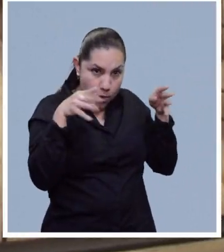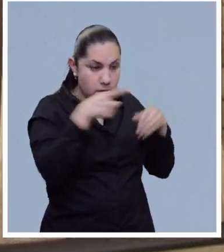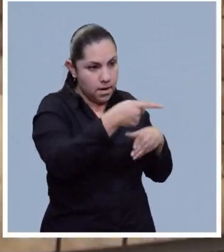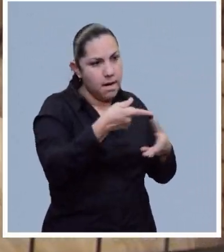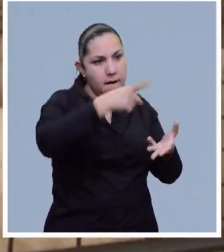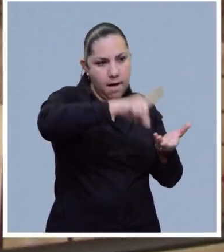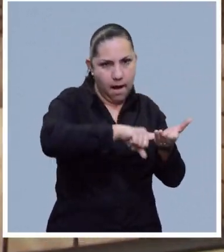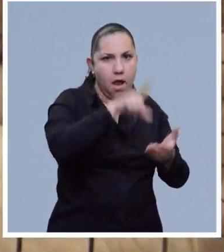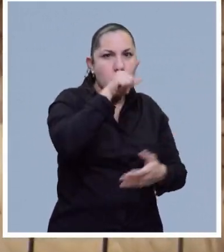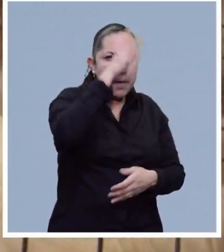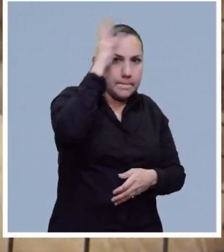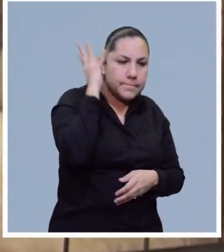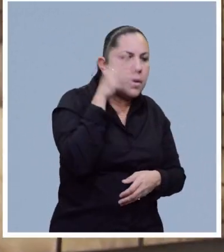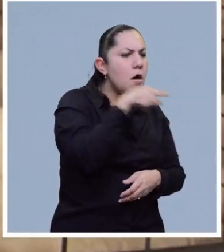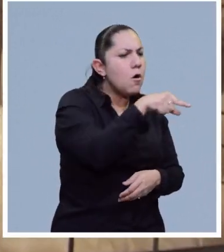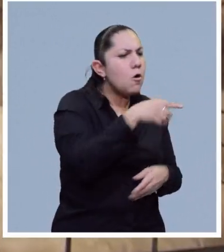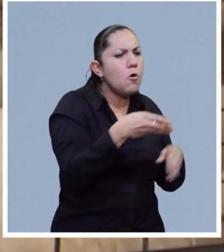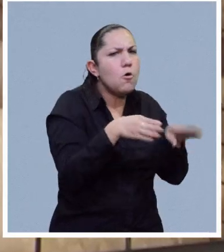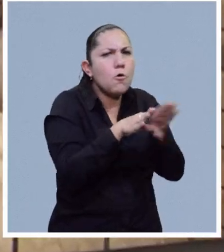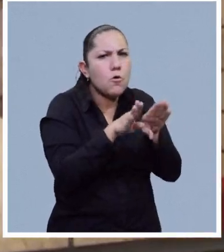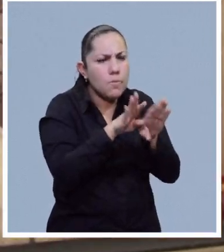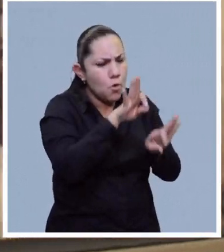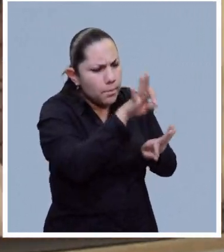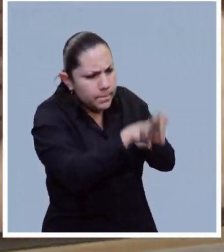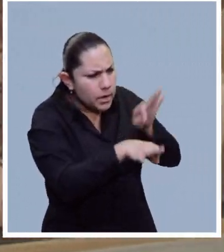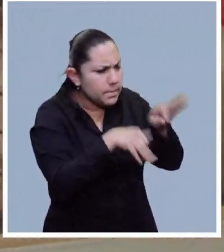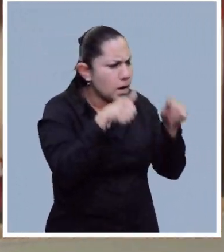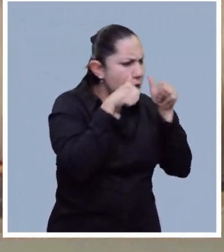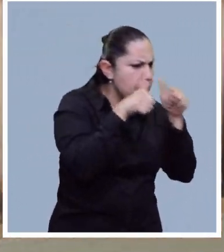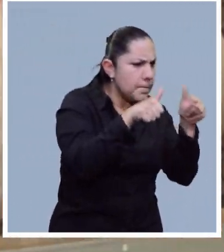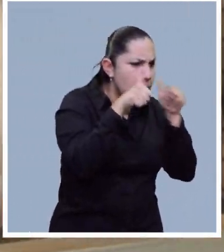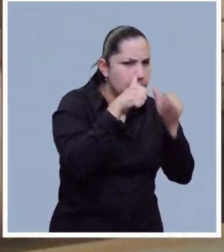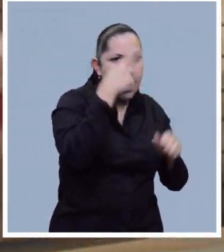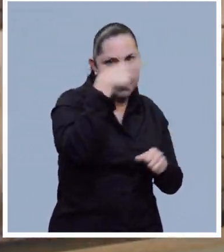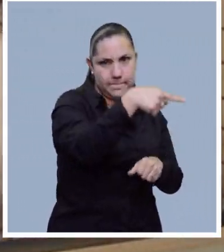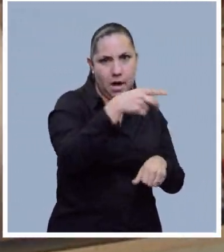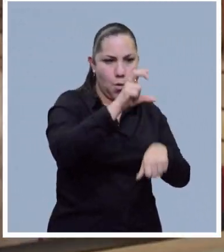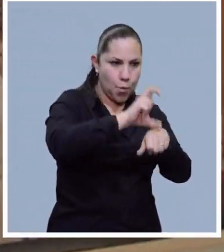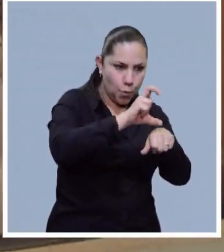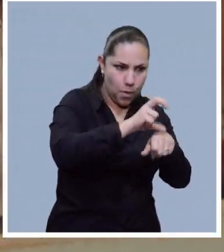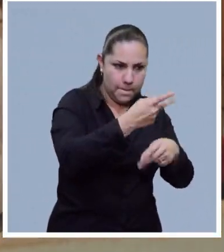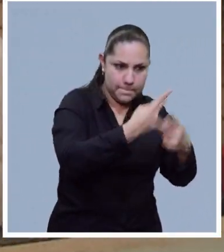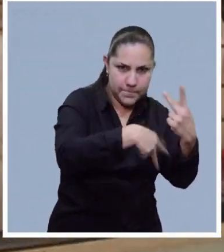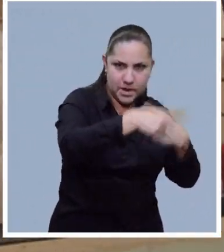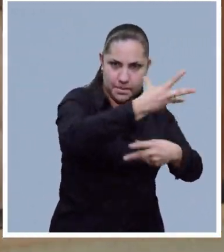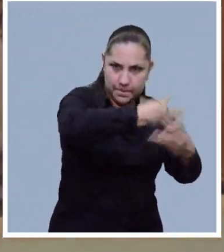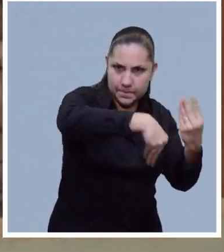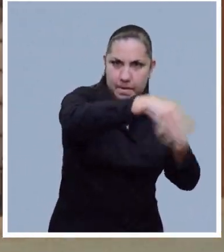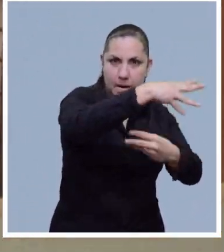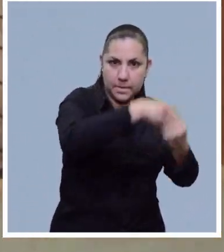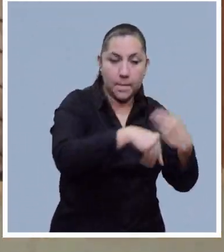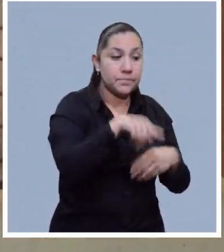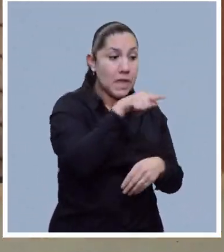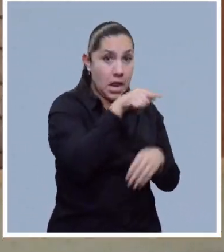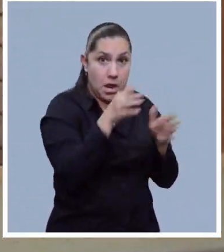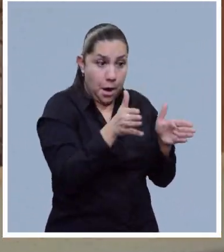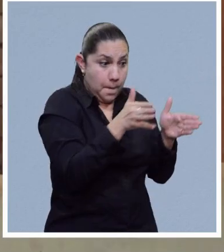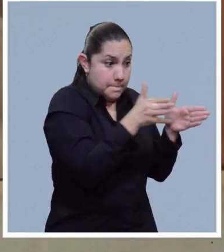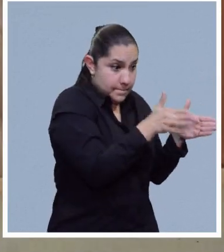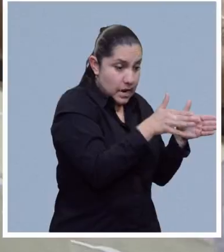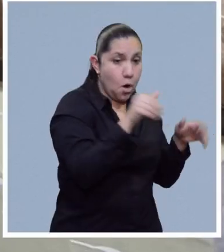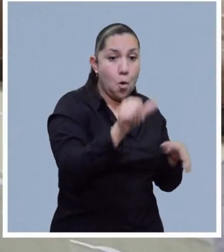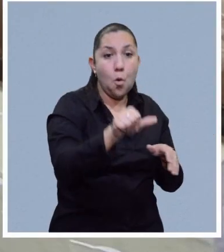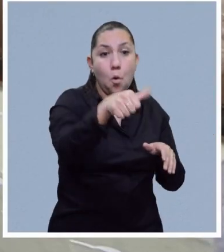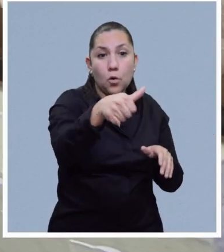y entonces a menor espacio podemos producir más huevo. Se conserva una buena salud de las aves debido a que no tienen